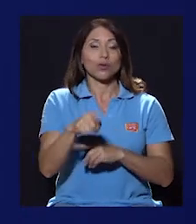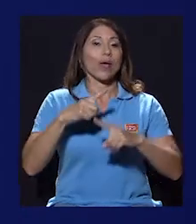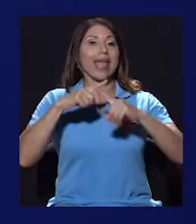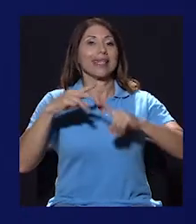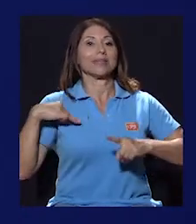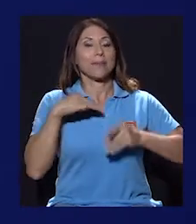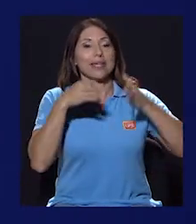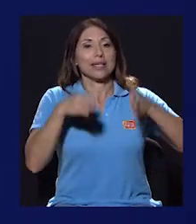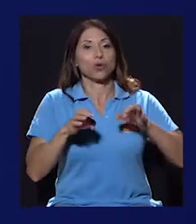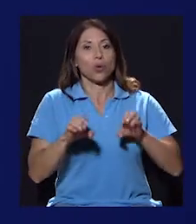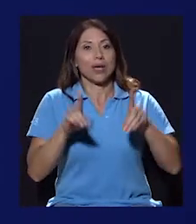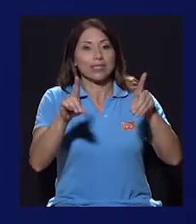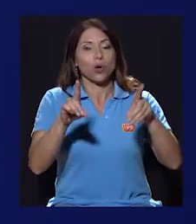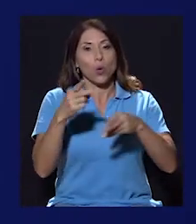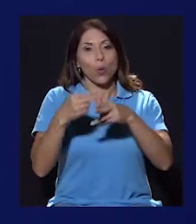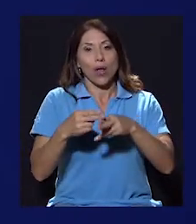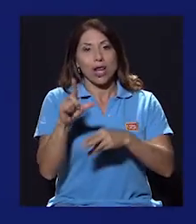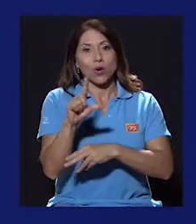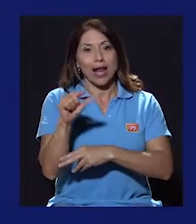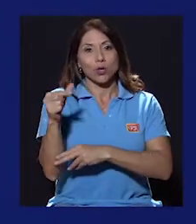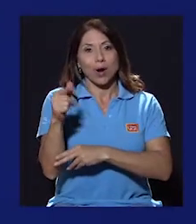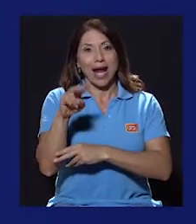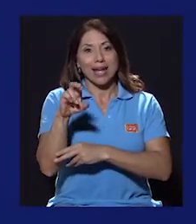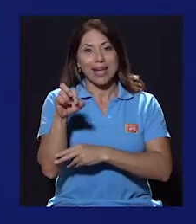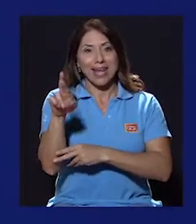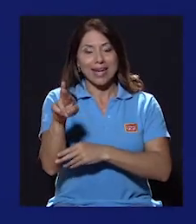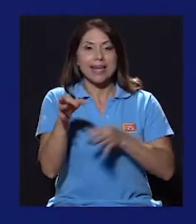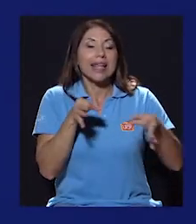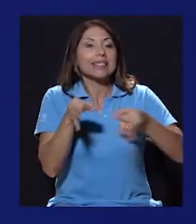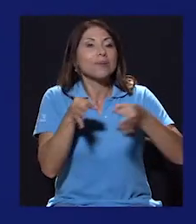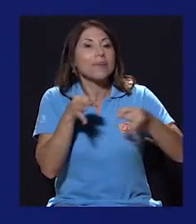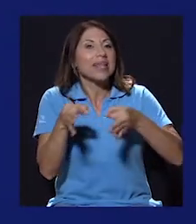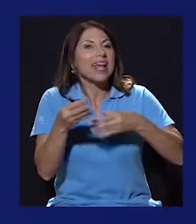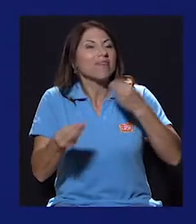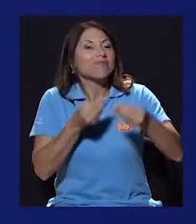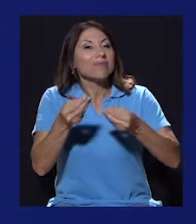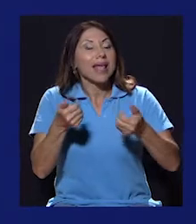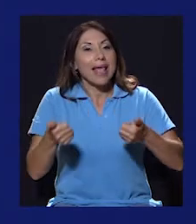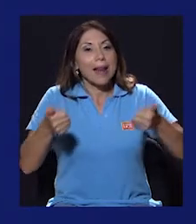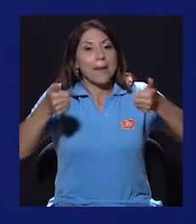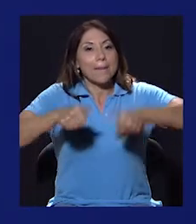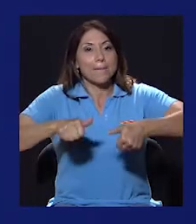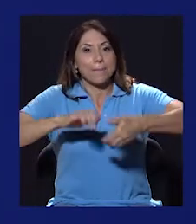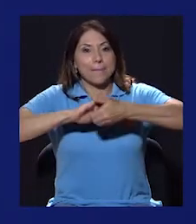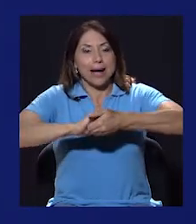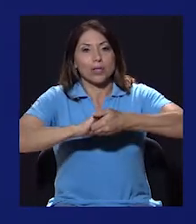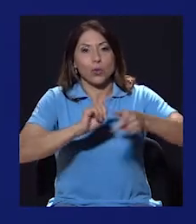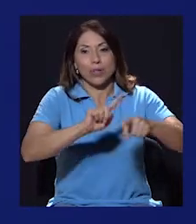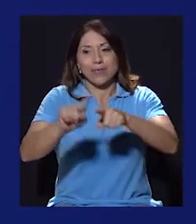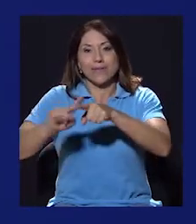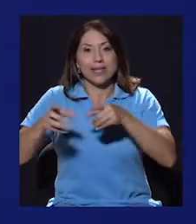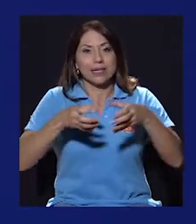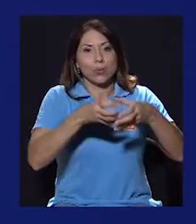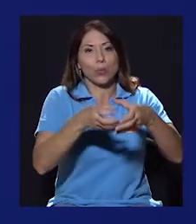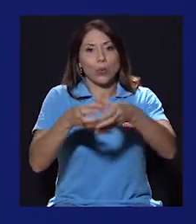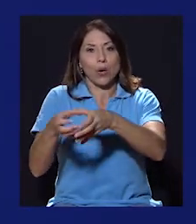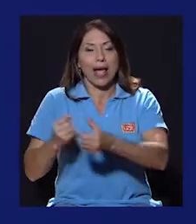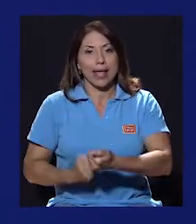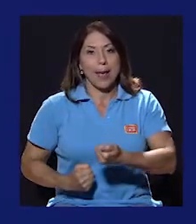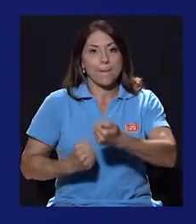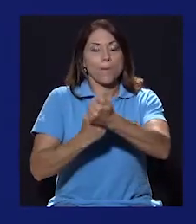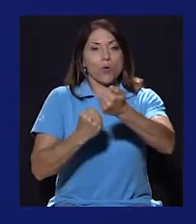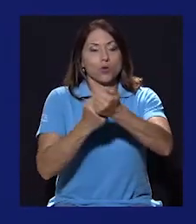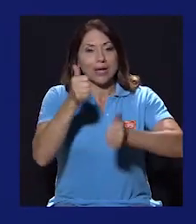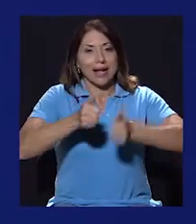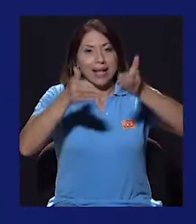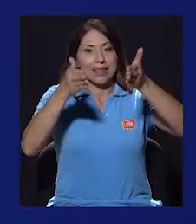exministro de Educación Leonardo Garnier, quien explica la naturaleza del pacto entre los sectores que apoyan al candidato